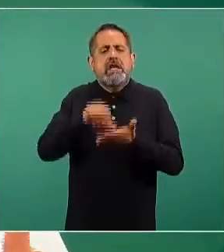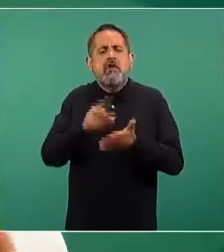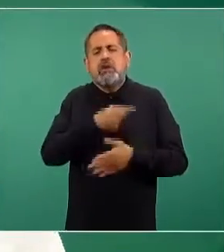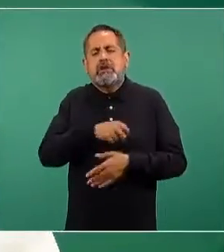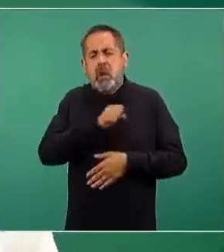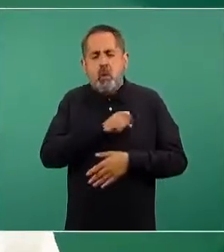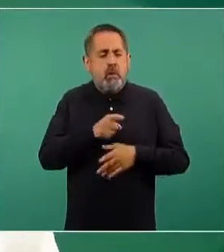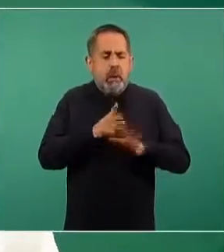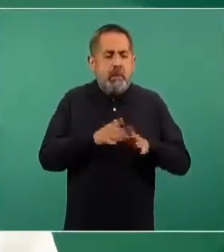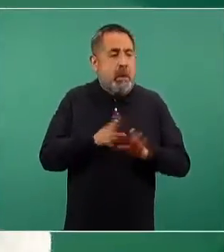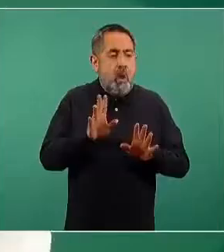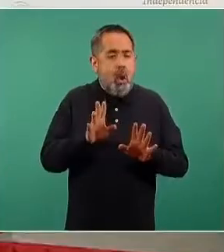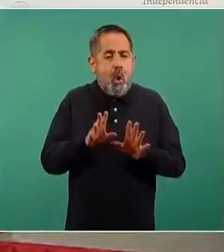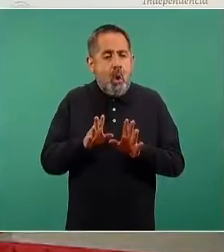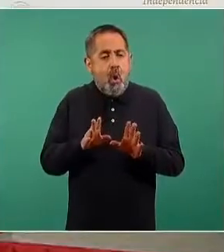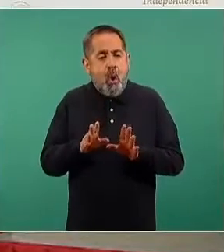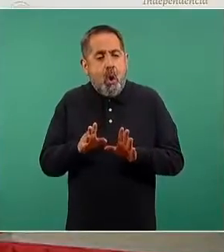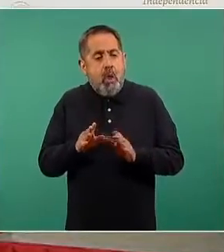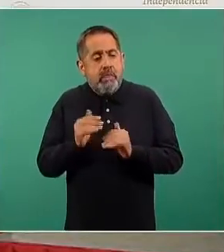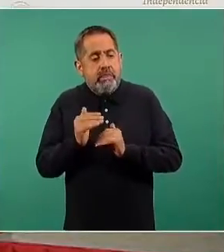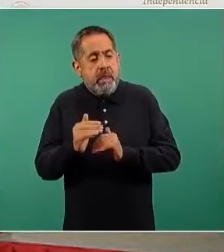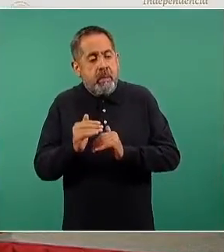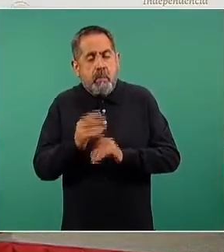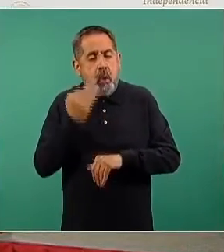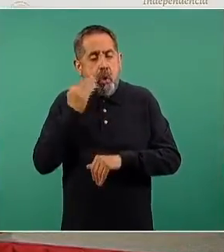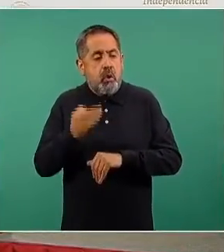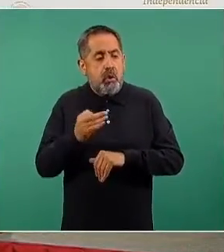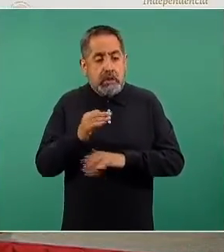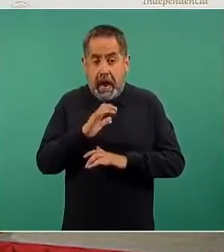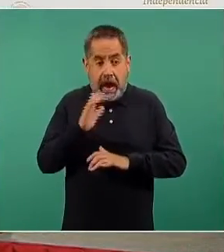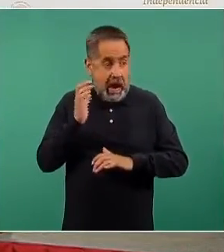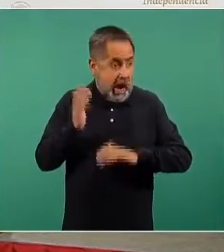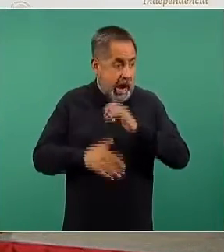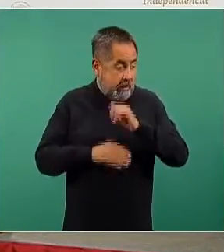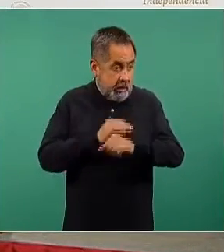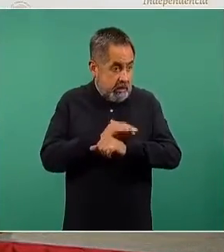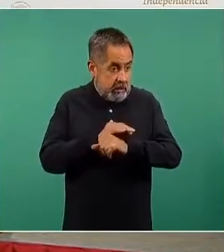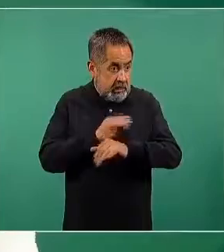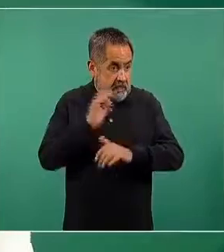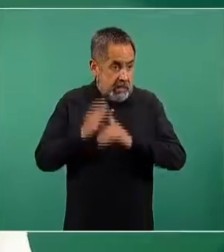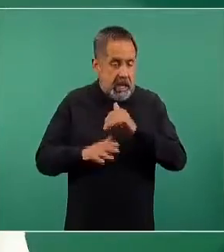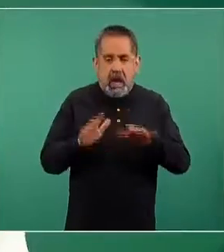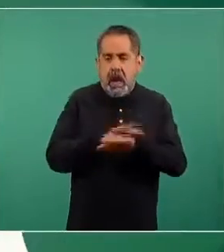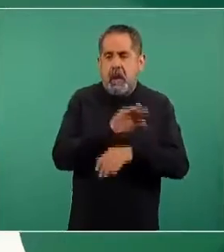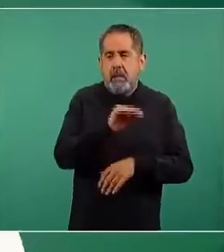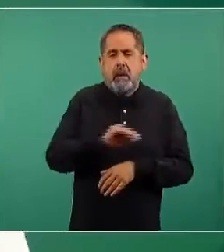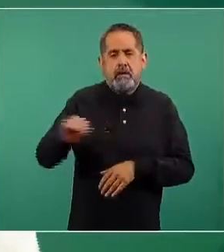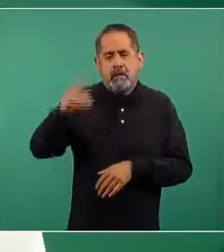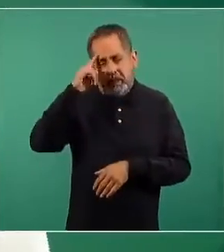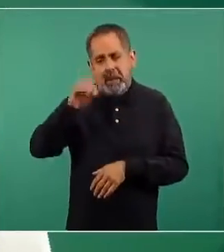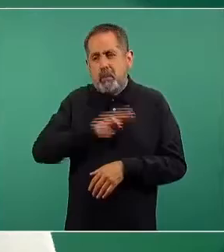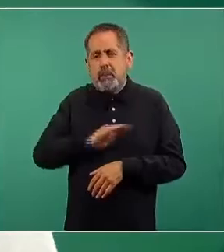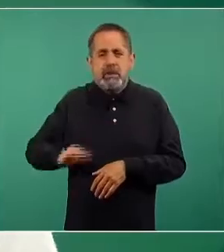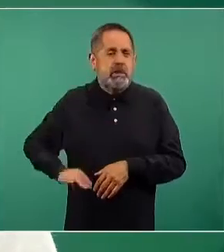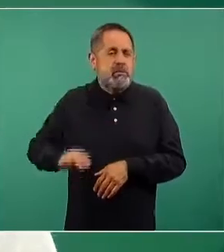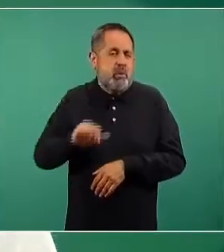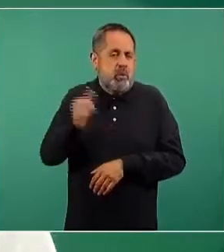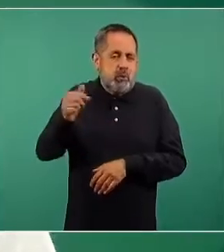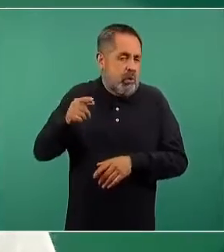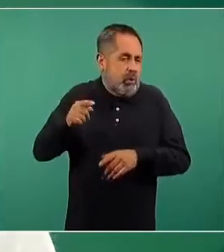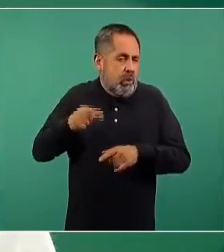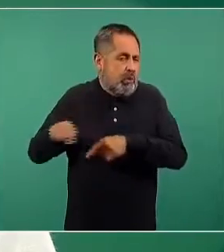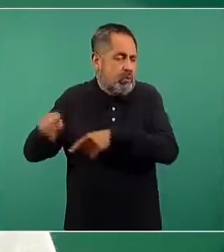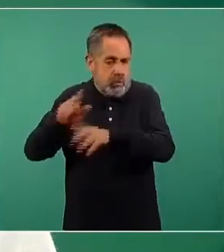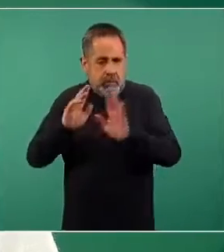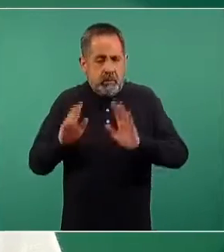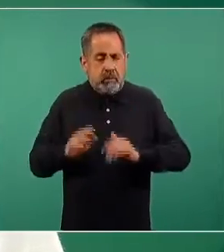pero su duración es limitada, es solamente por el periodo en que están activos para el municipio o población para la